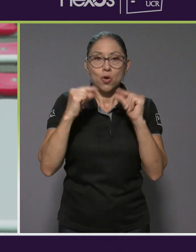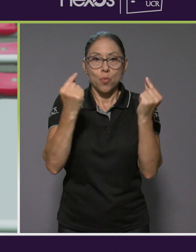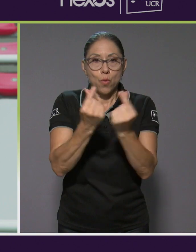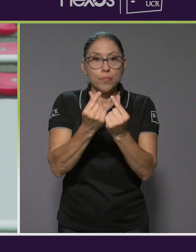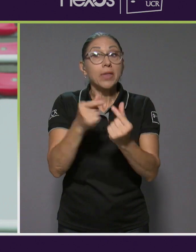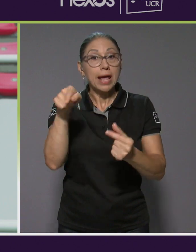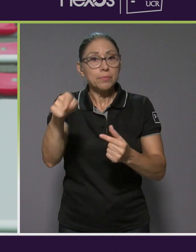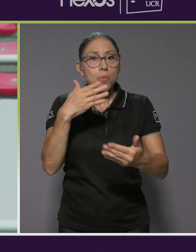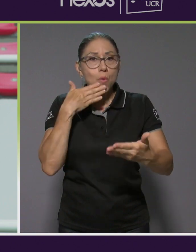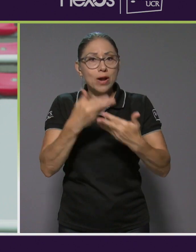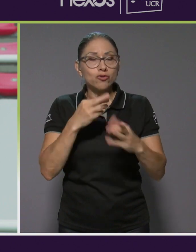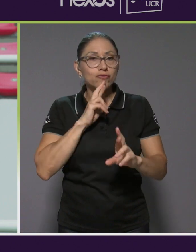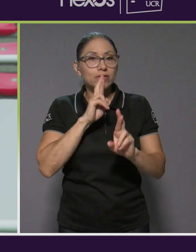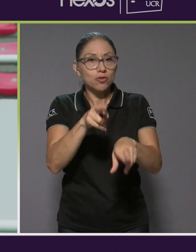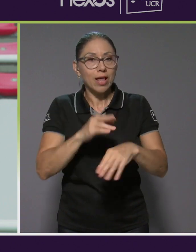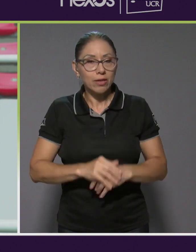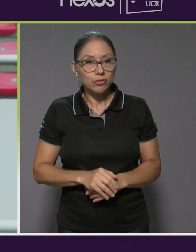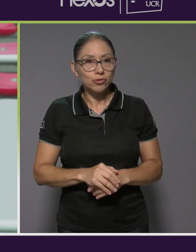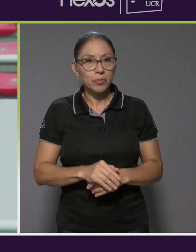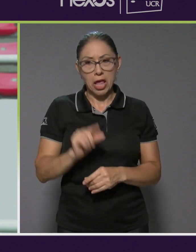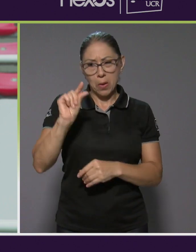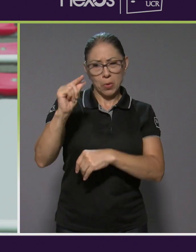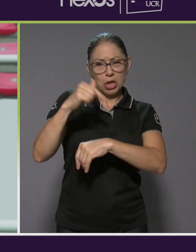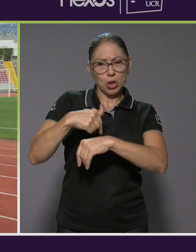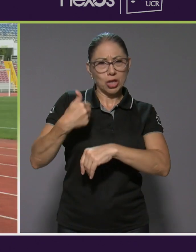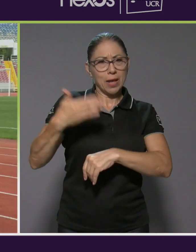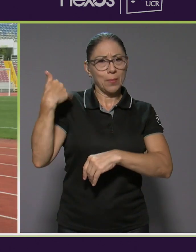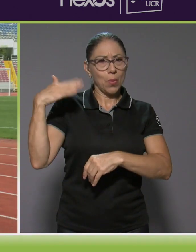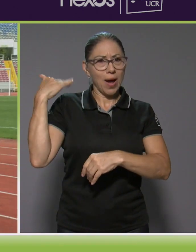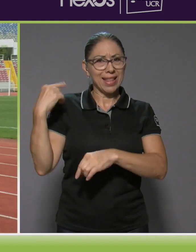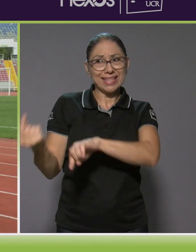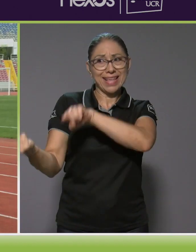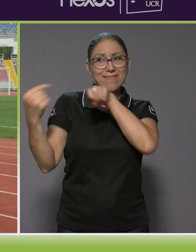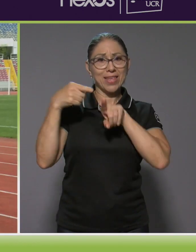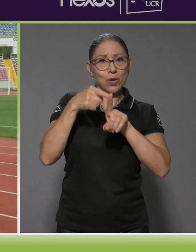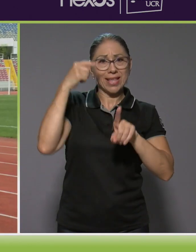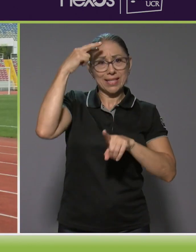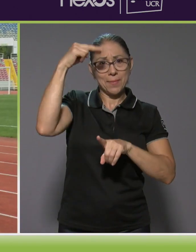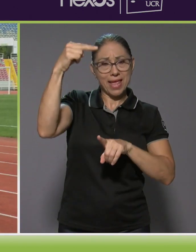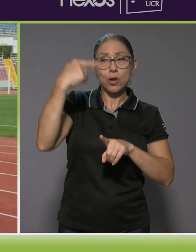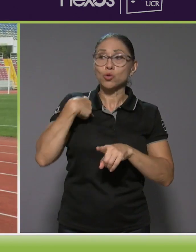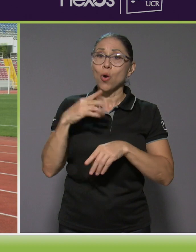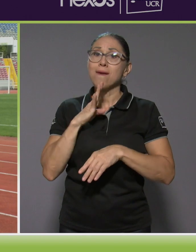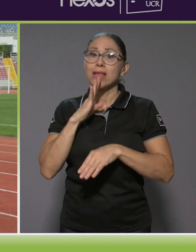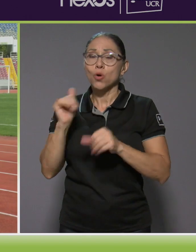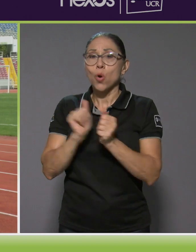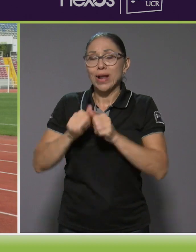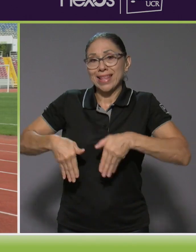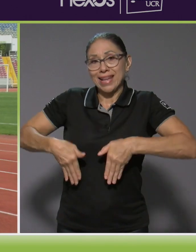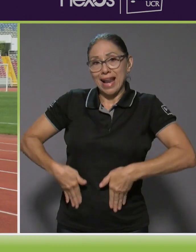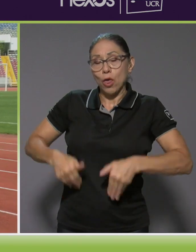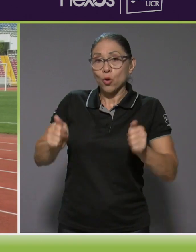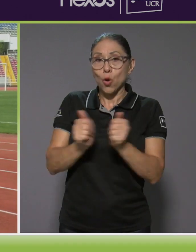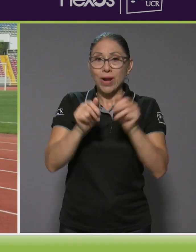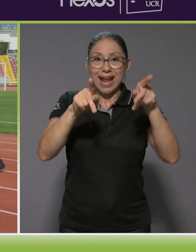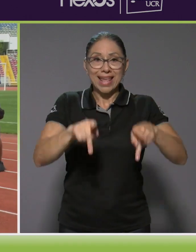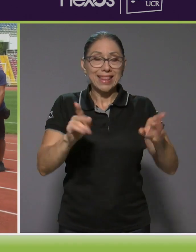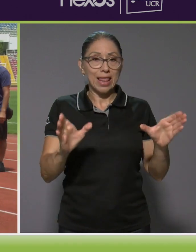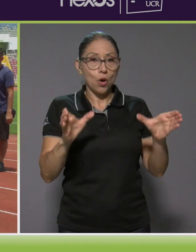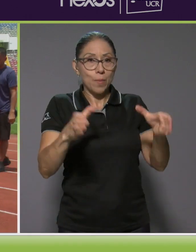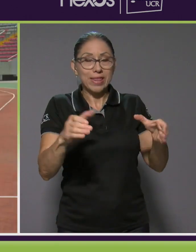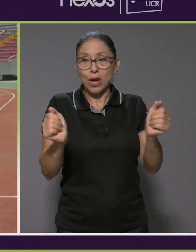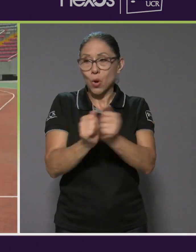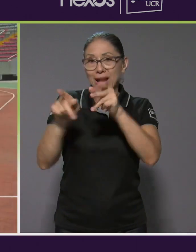¿verdad? Y ahora hace poco que acaba de venir de Veracruz, pues hablando con el entrenador y con toda la gente del comité de la federación,